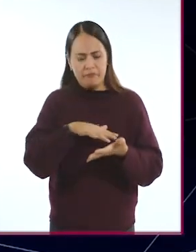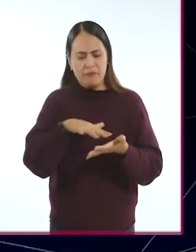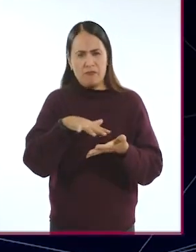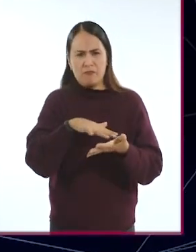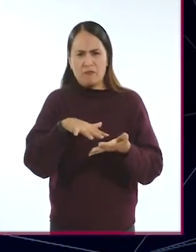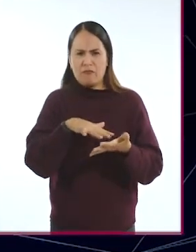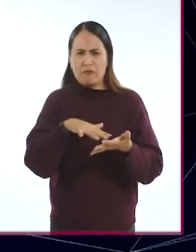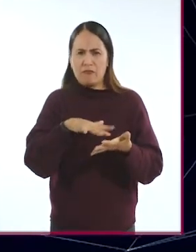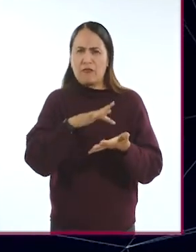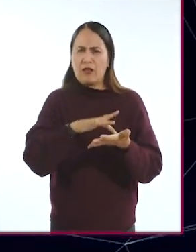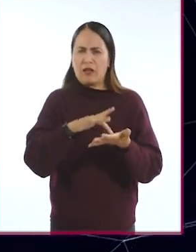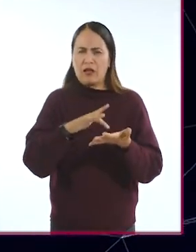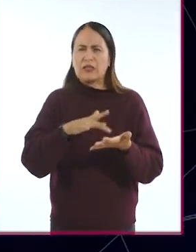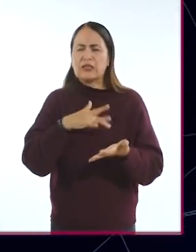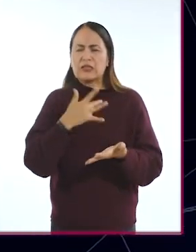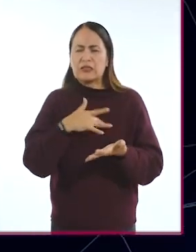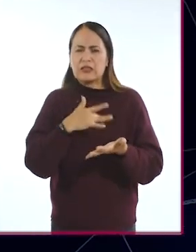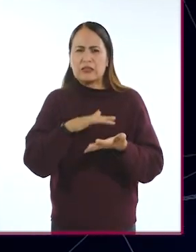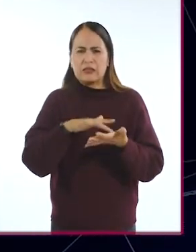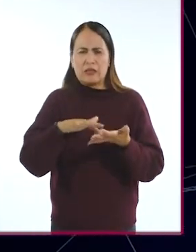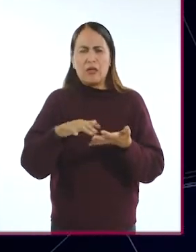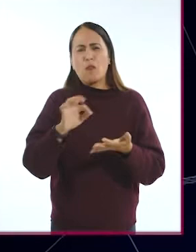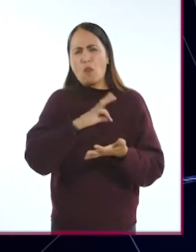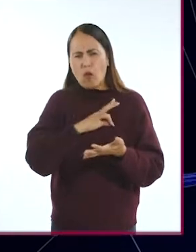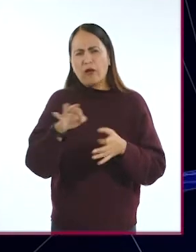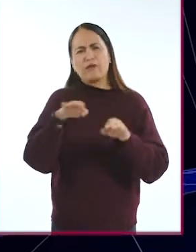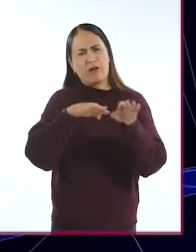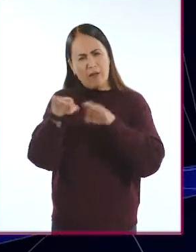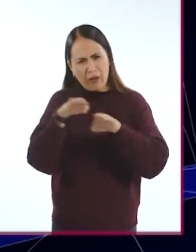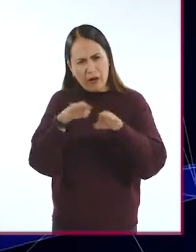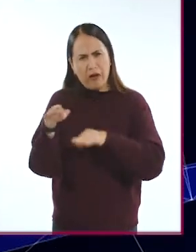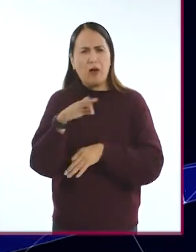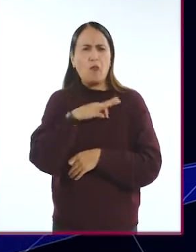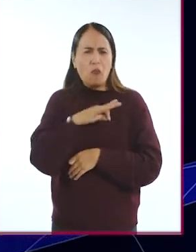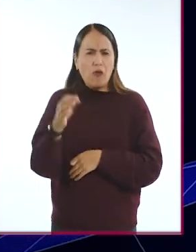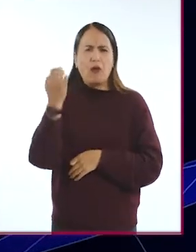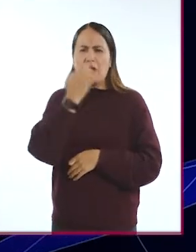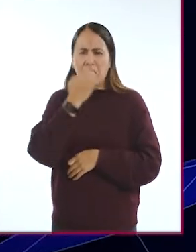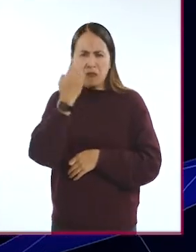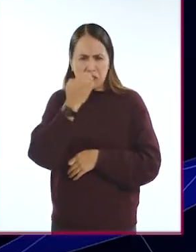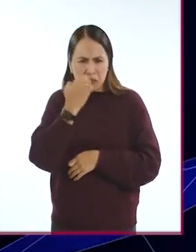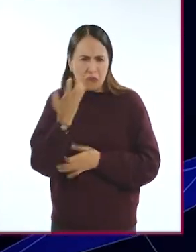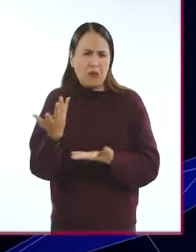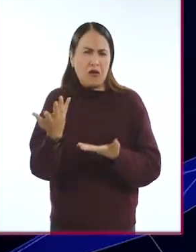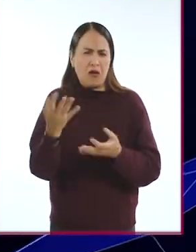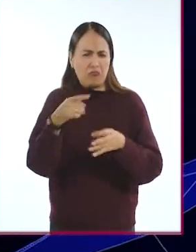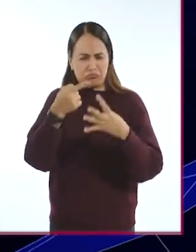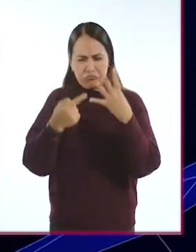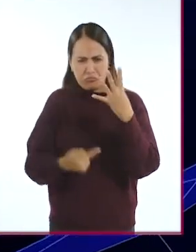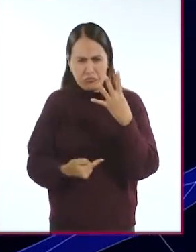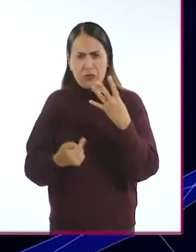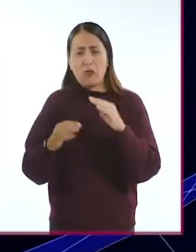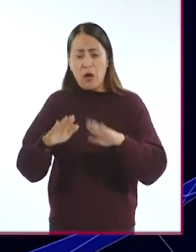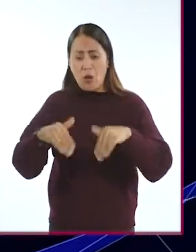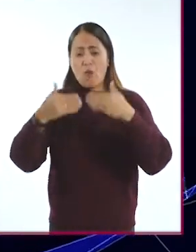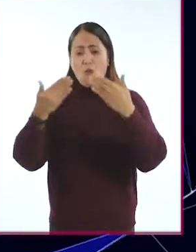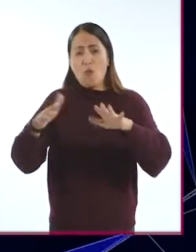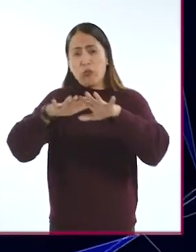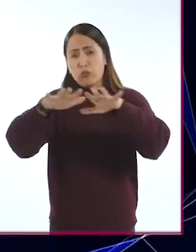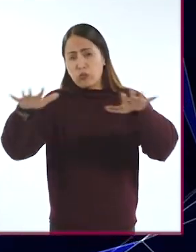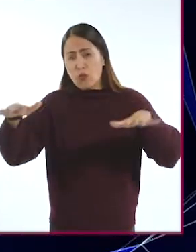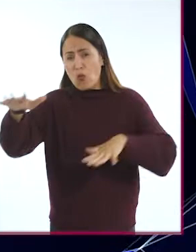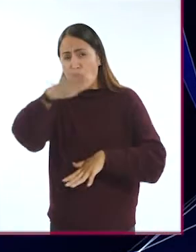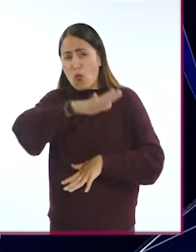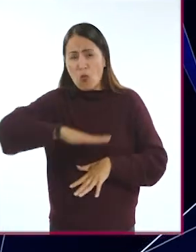a incorporarse a la vida laboral, académica y comunicativa, y ampliar el mundo, ¿no?